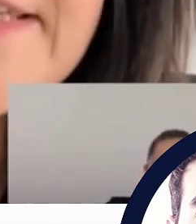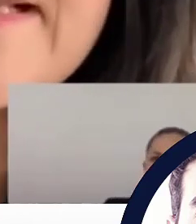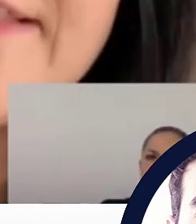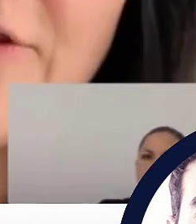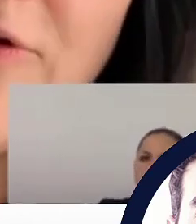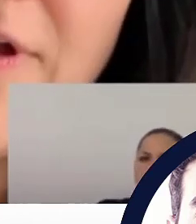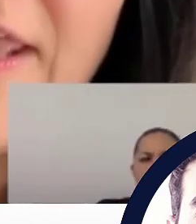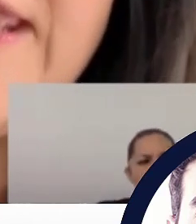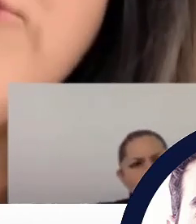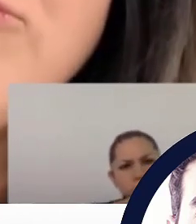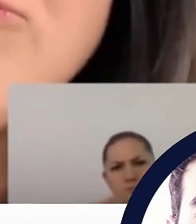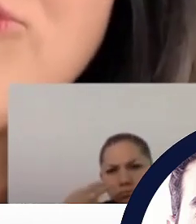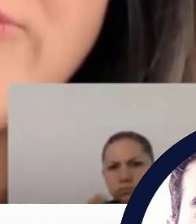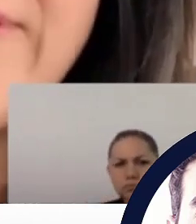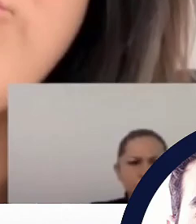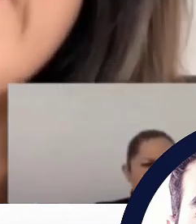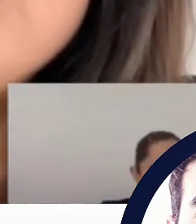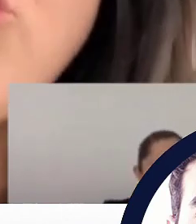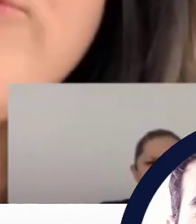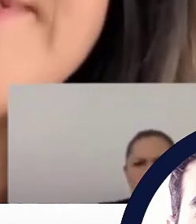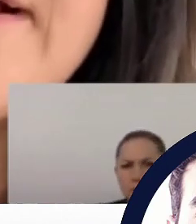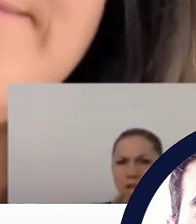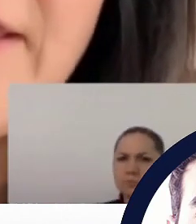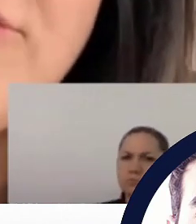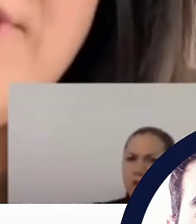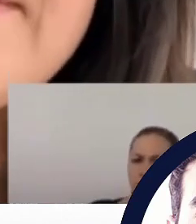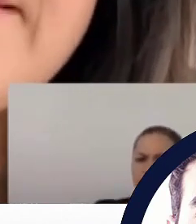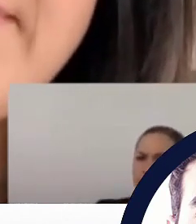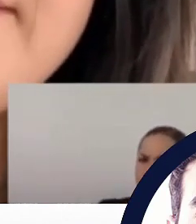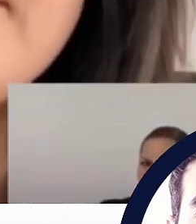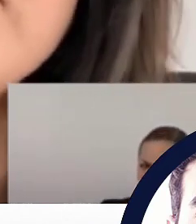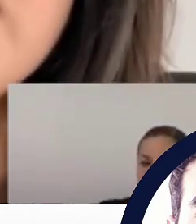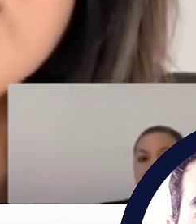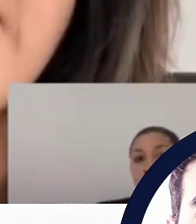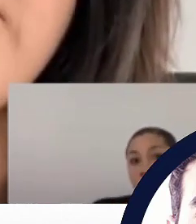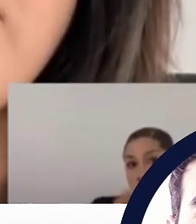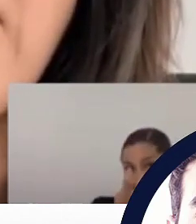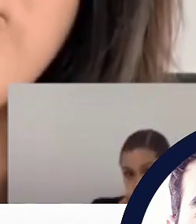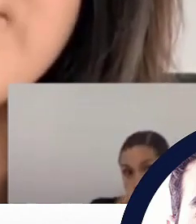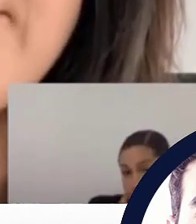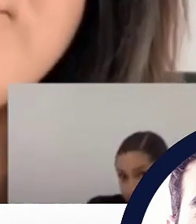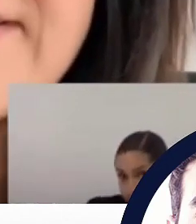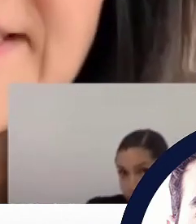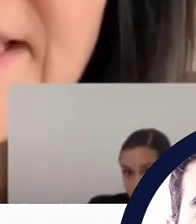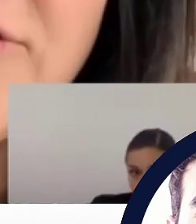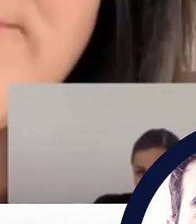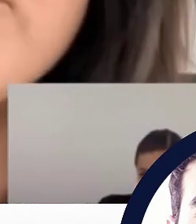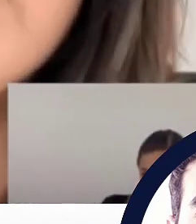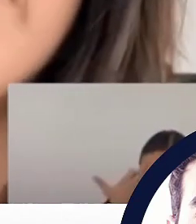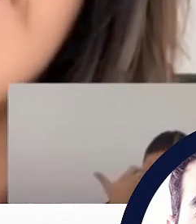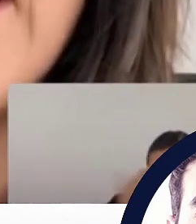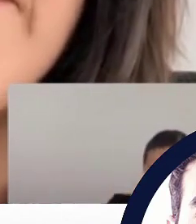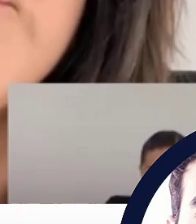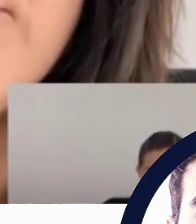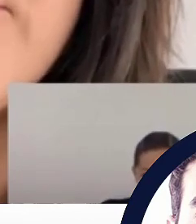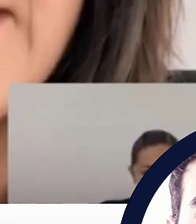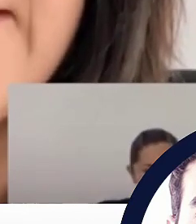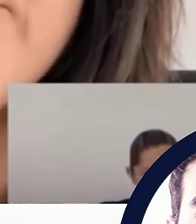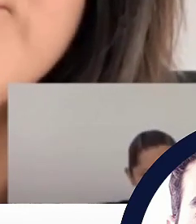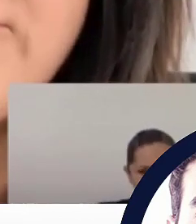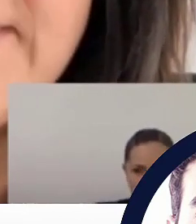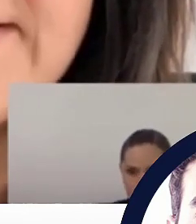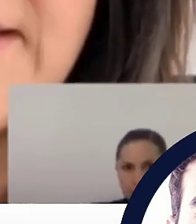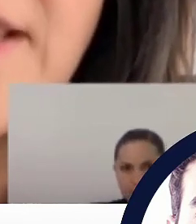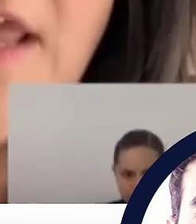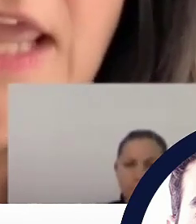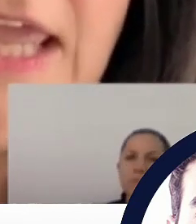principales recomendaciones que nosotros damos. Concentrarnos en cómo hacer que las policías locales retomen el control de la